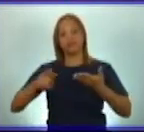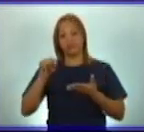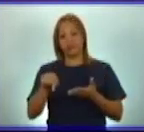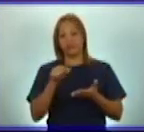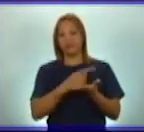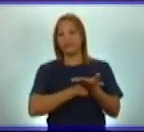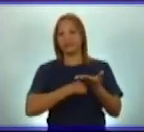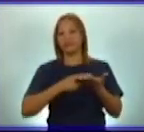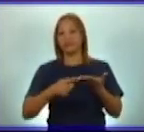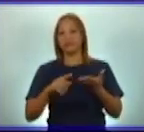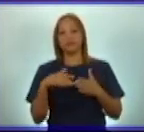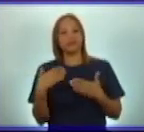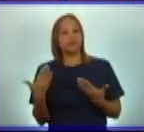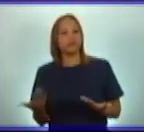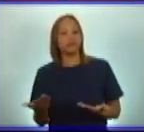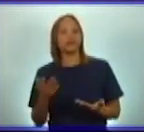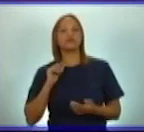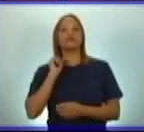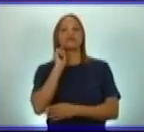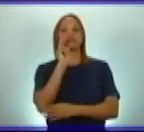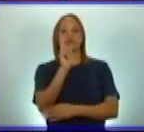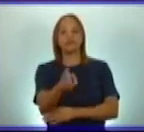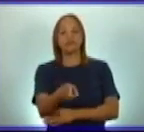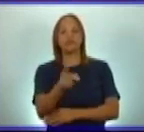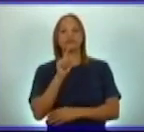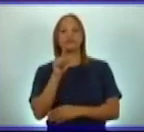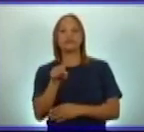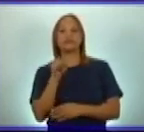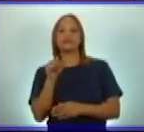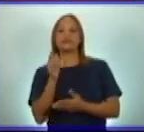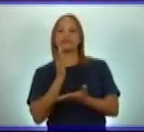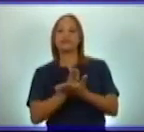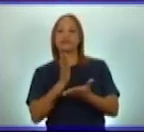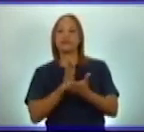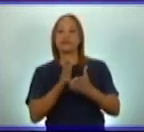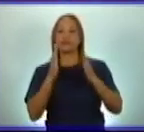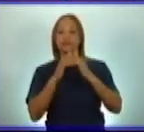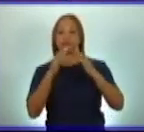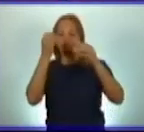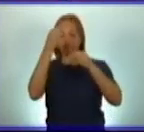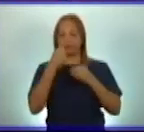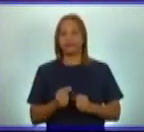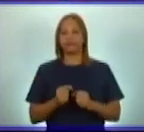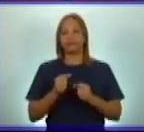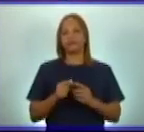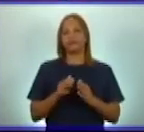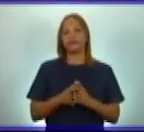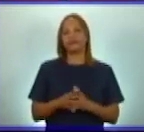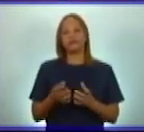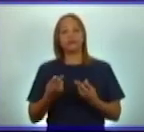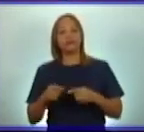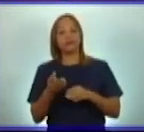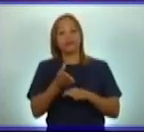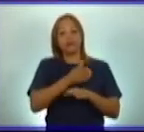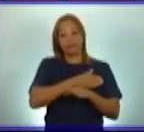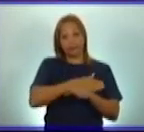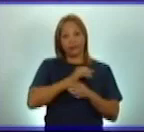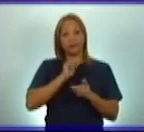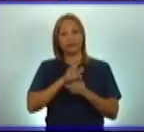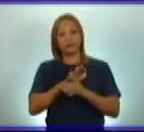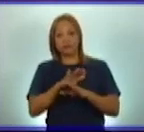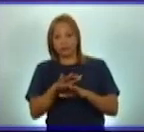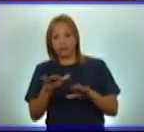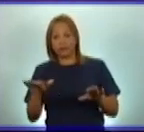semana las orientaciones que deben estudiar en casa. Pero antes de comenzar a